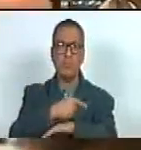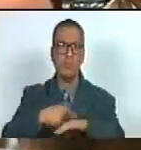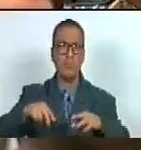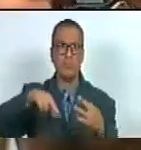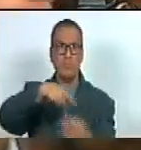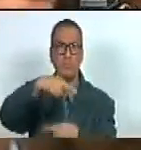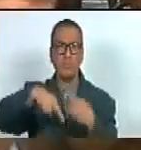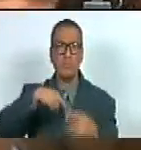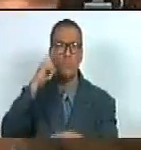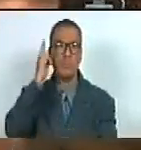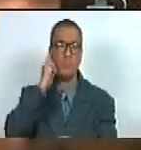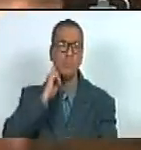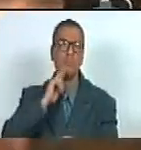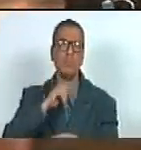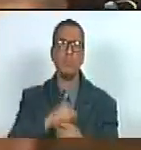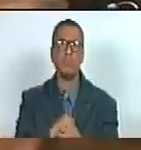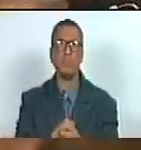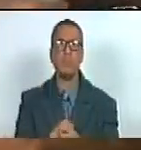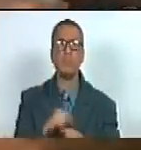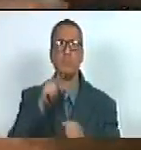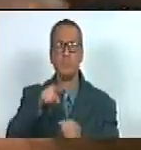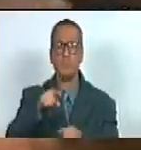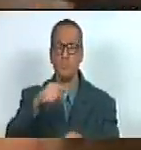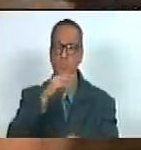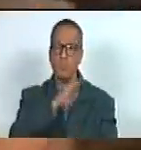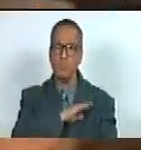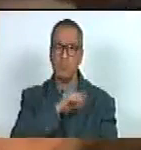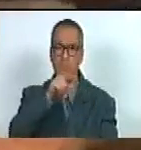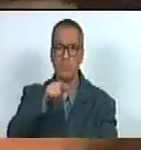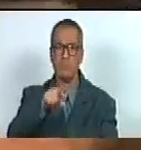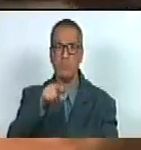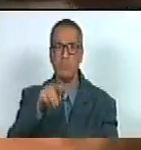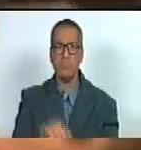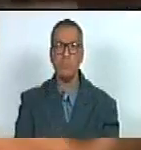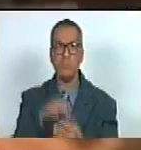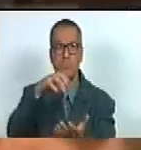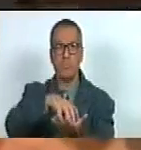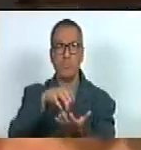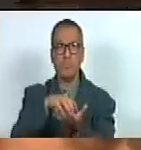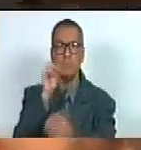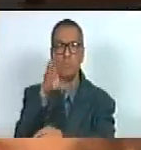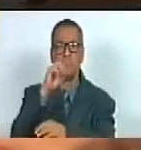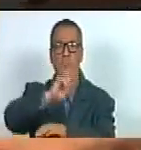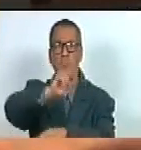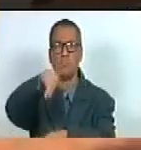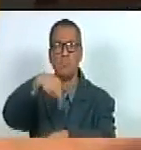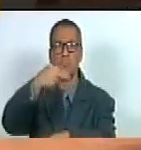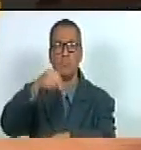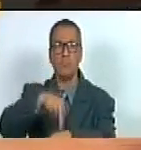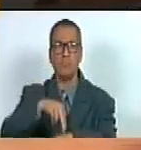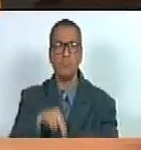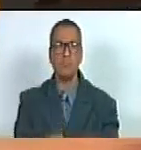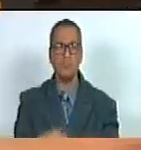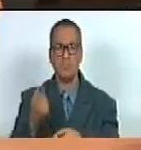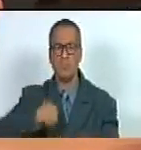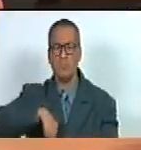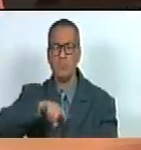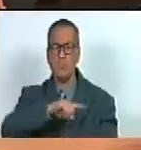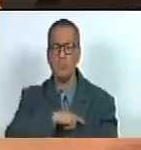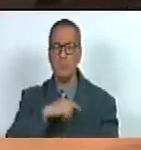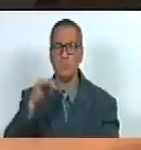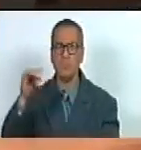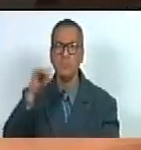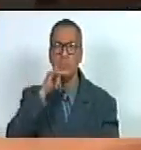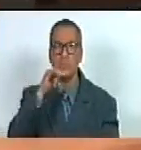revolución bolivariana por eso desde aquí desde esta asamblea nacional nosotros enviamos